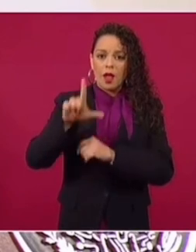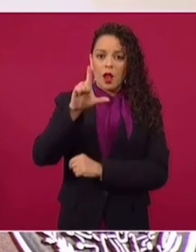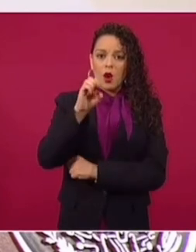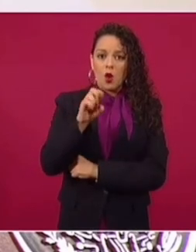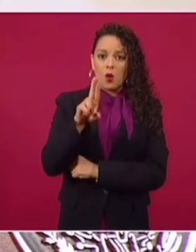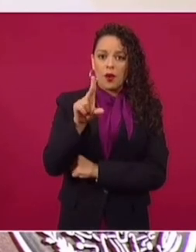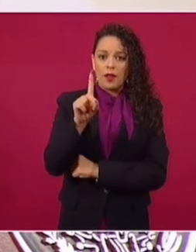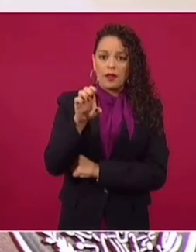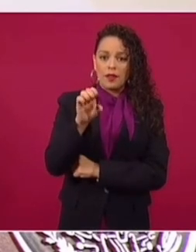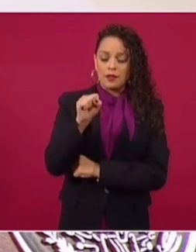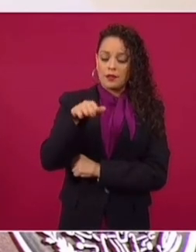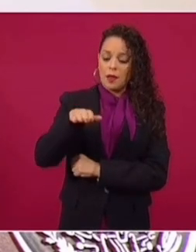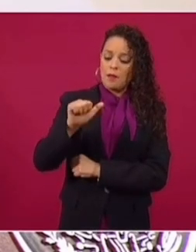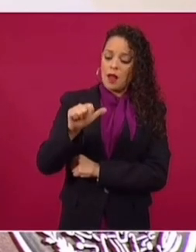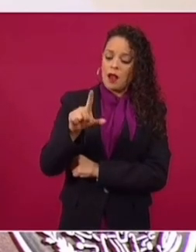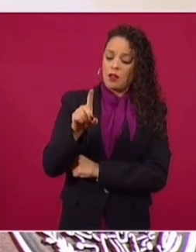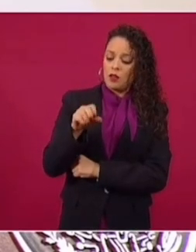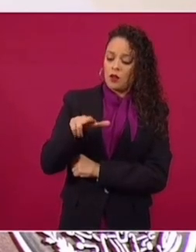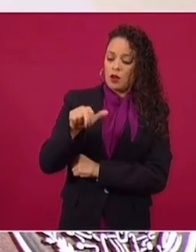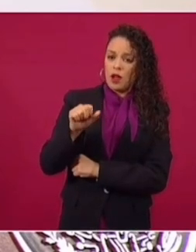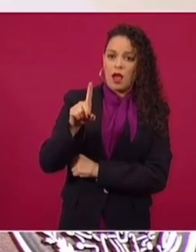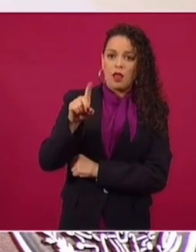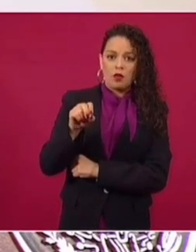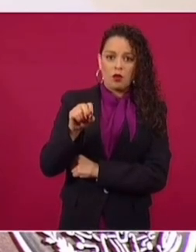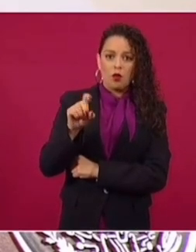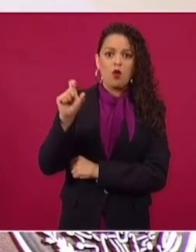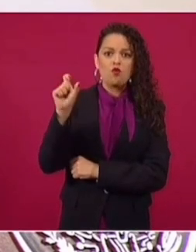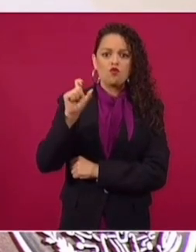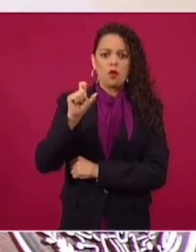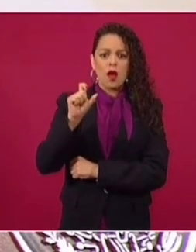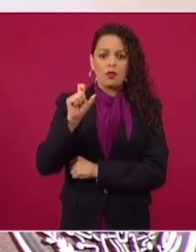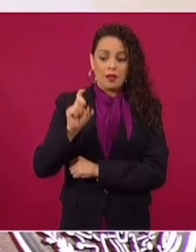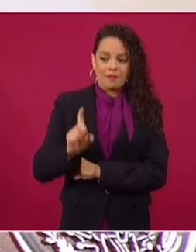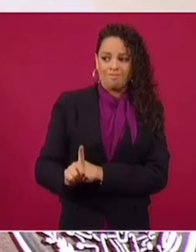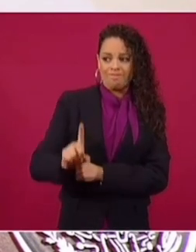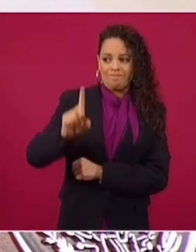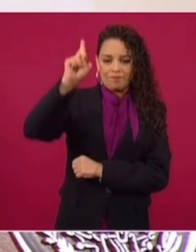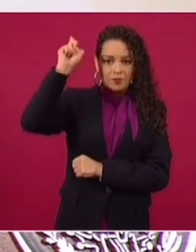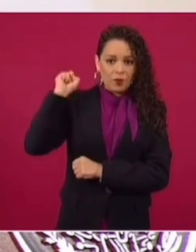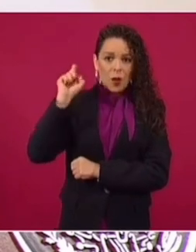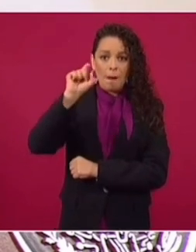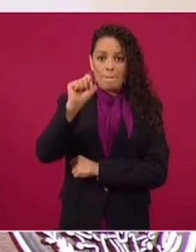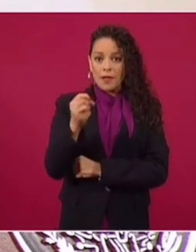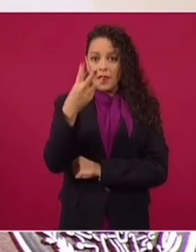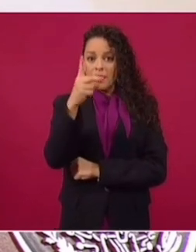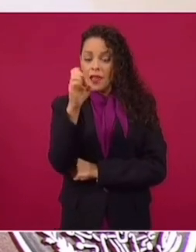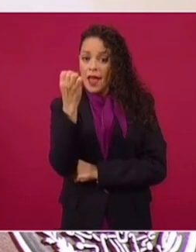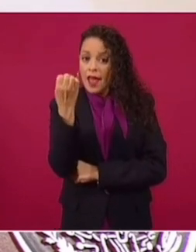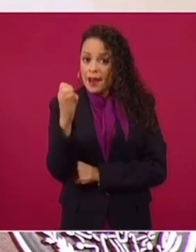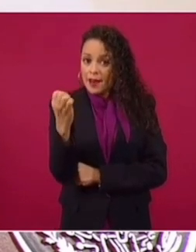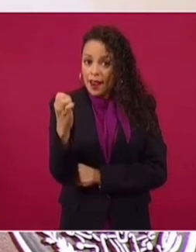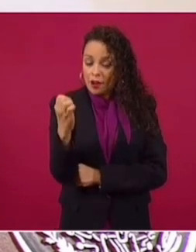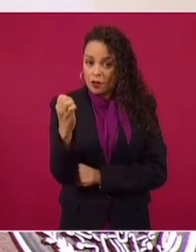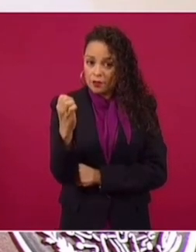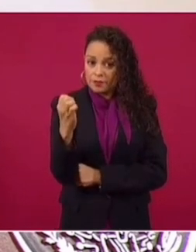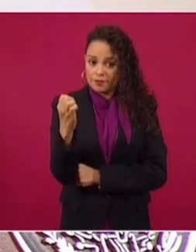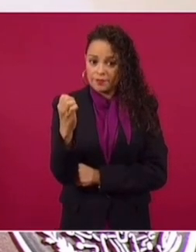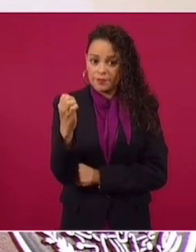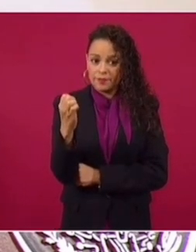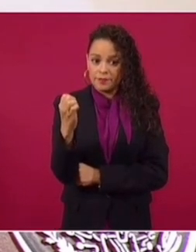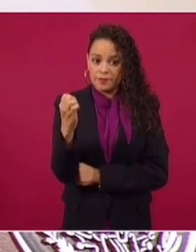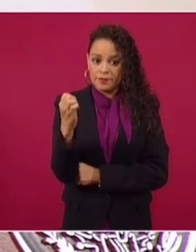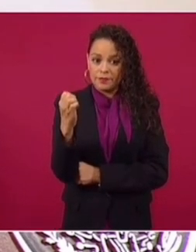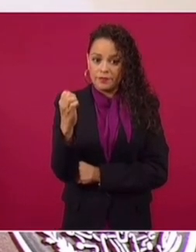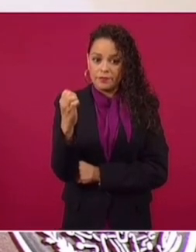el pasado domingo 23 de enero. De acuerdo a la